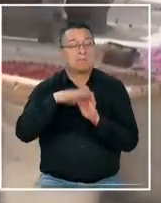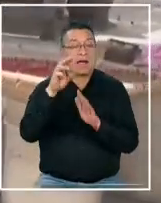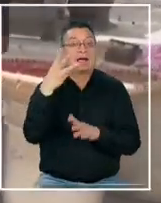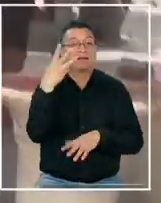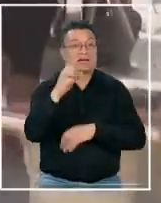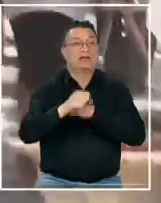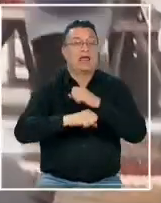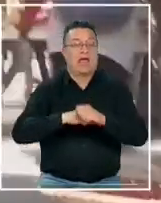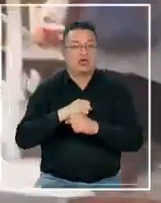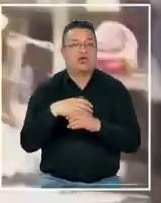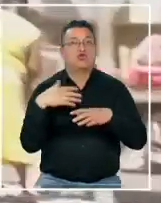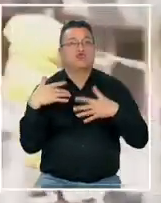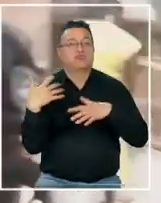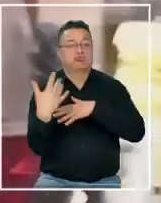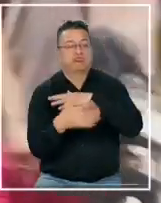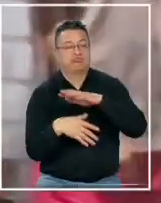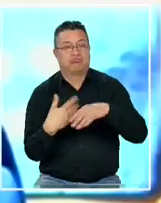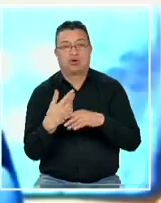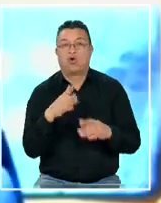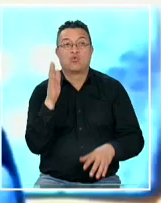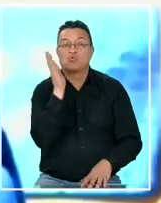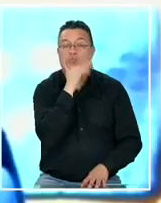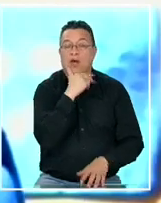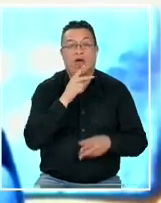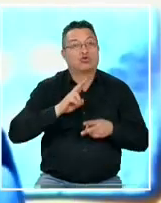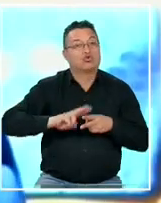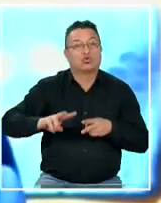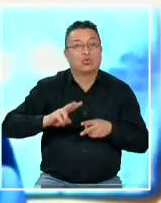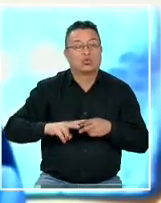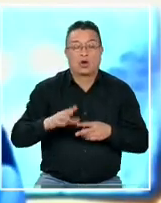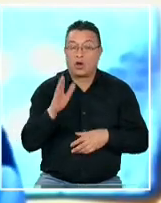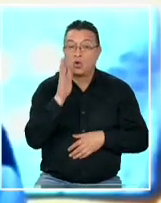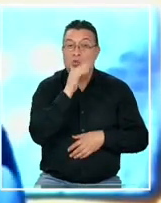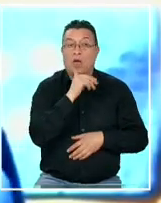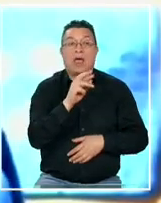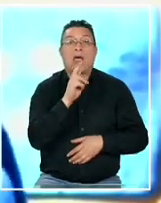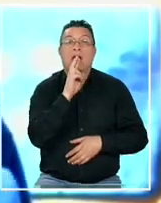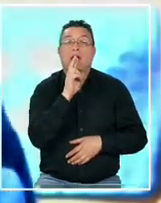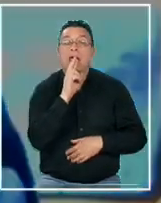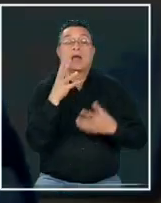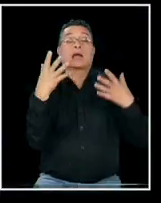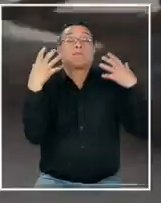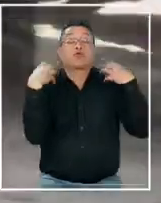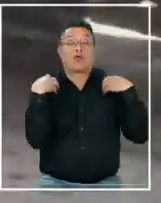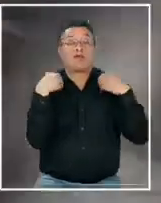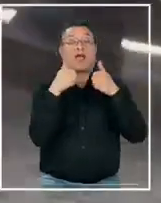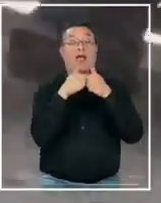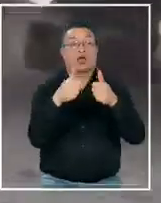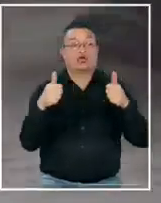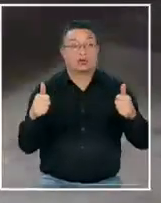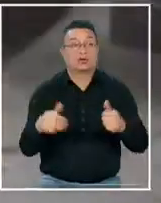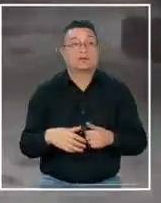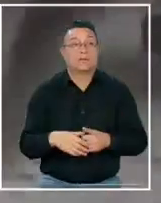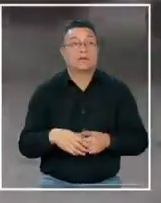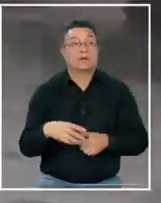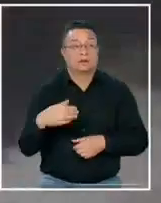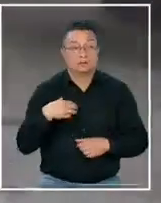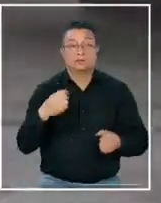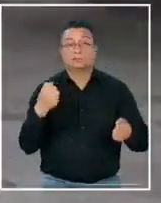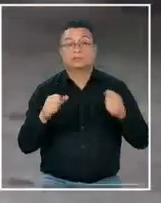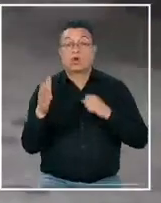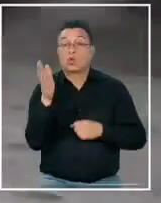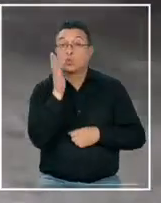años en caos y nunca ha tenido una solución no hay una responsabilidad de parte de las autoridades de hecho ante la impotencia